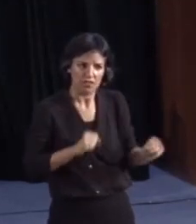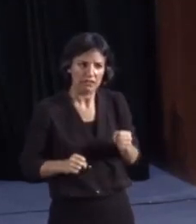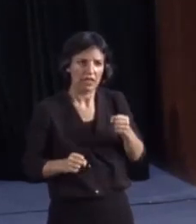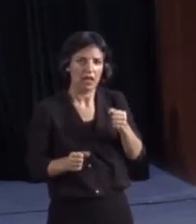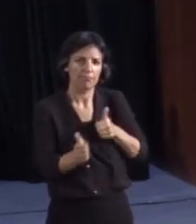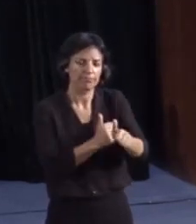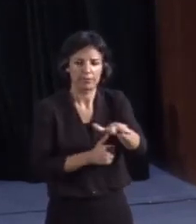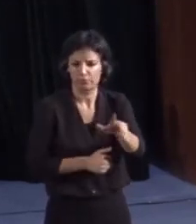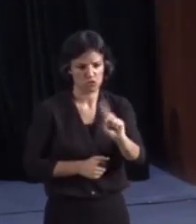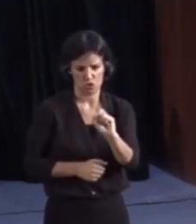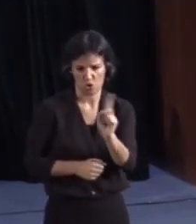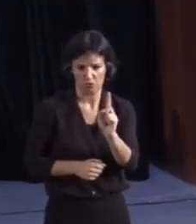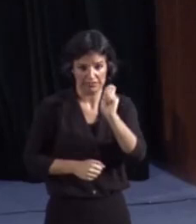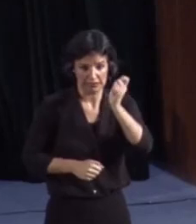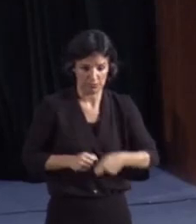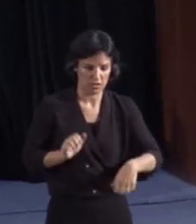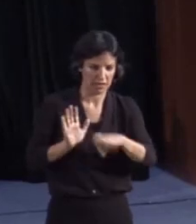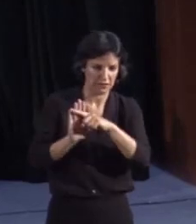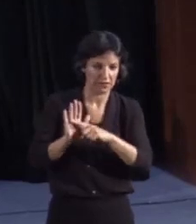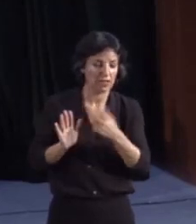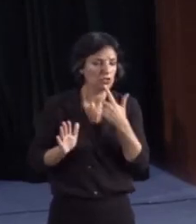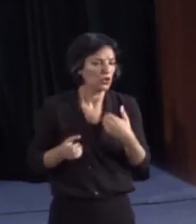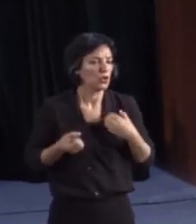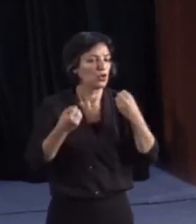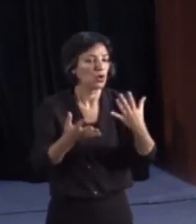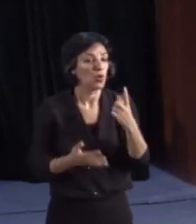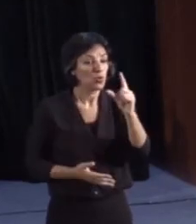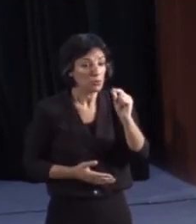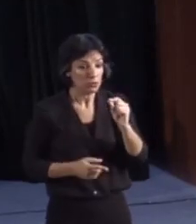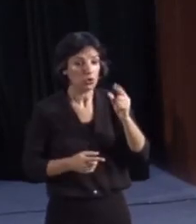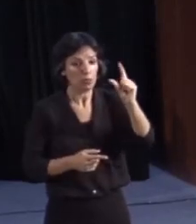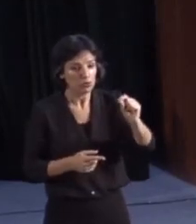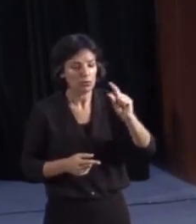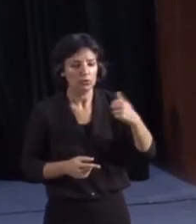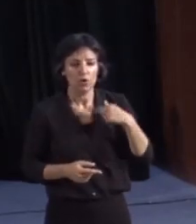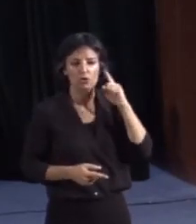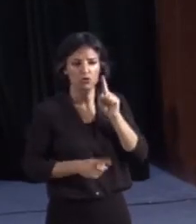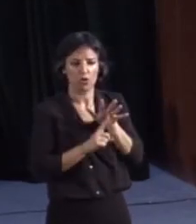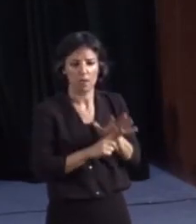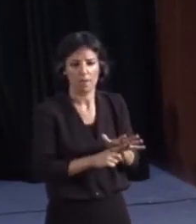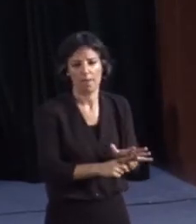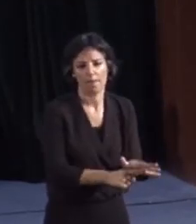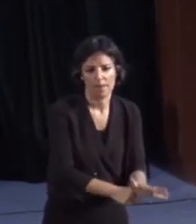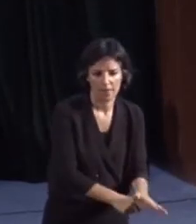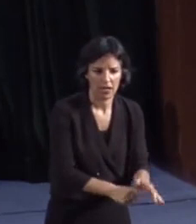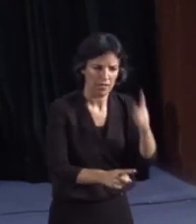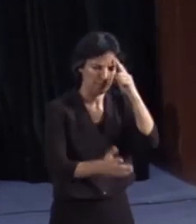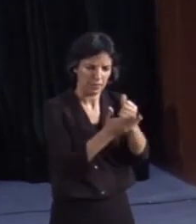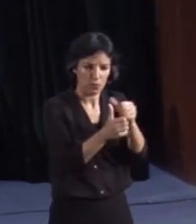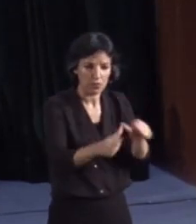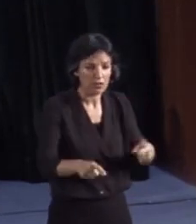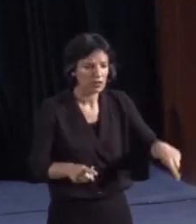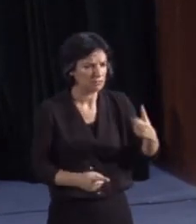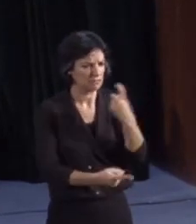Solo quiero poner en evidencia que cada minuto que pasa un sordo sufre, menoscabo y perjuicio. Si necesitan consultar algo más